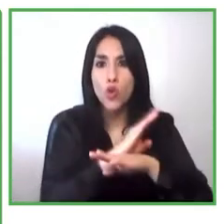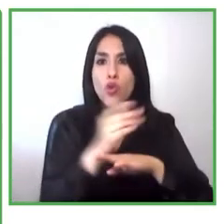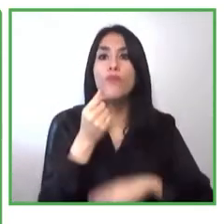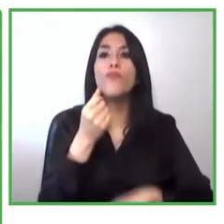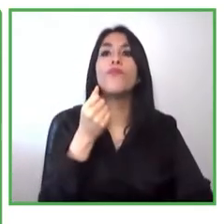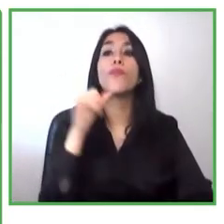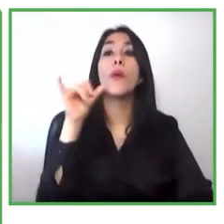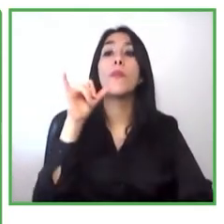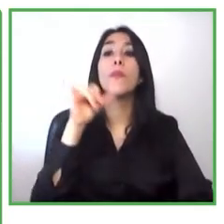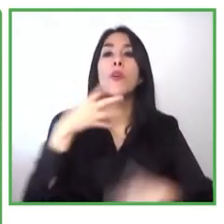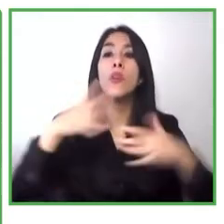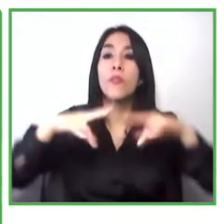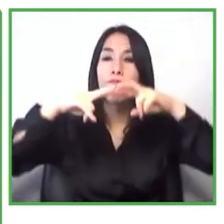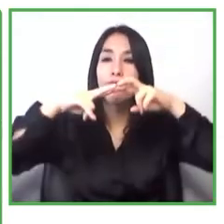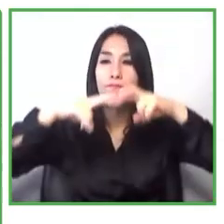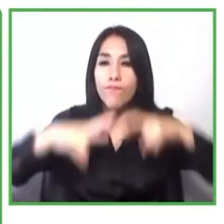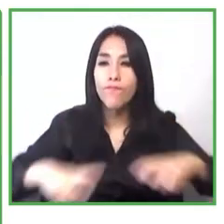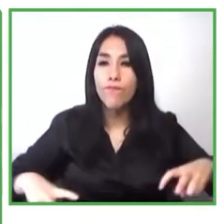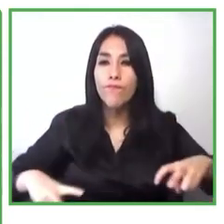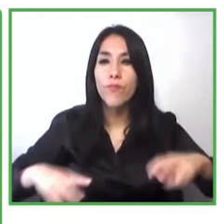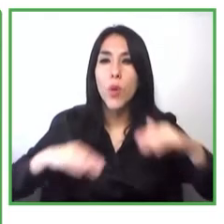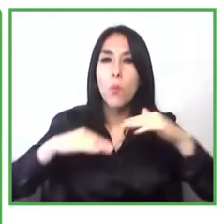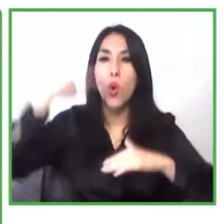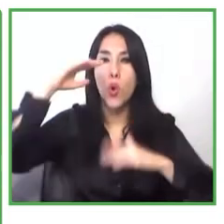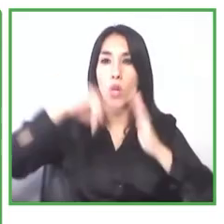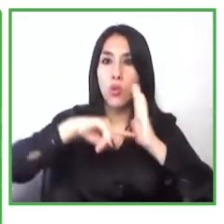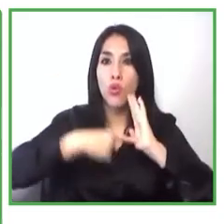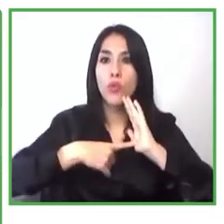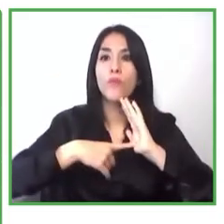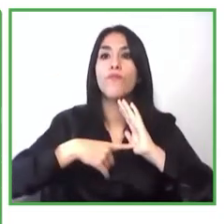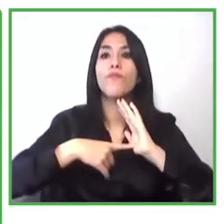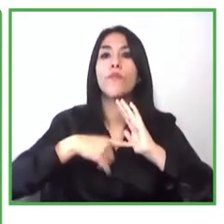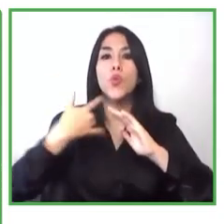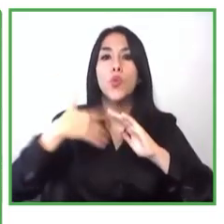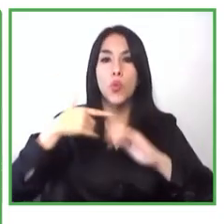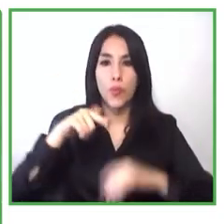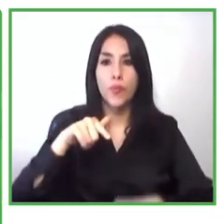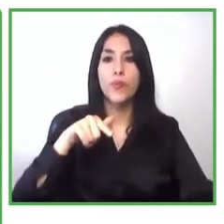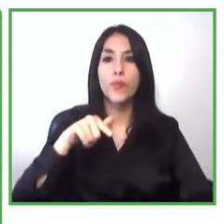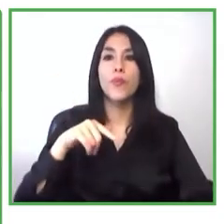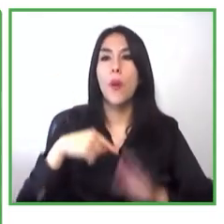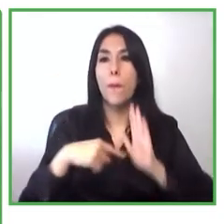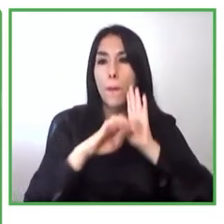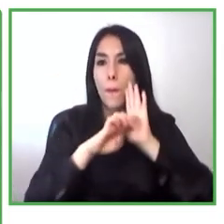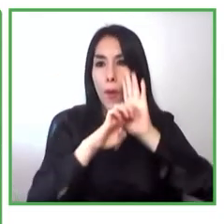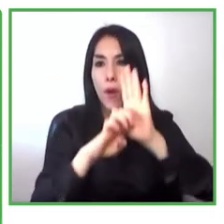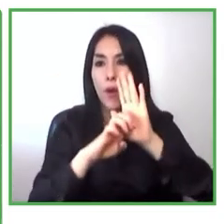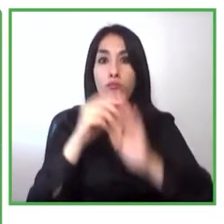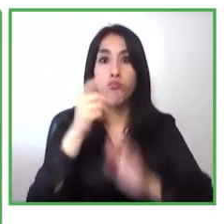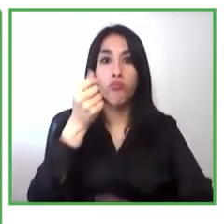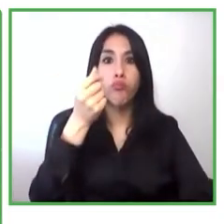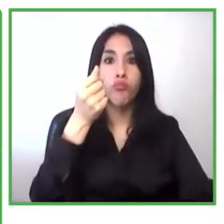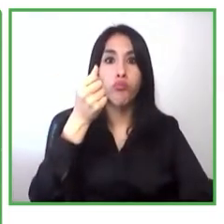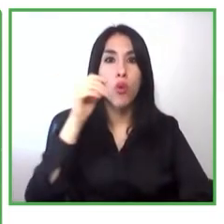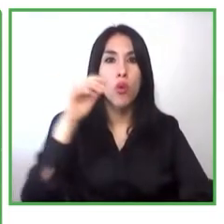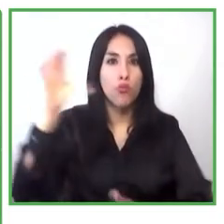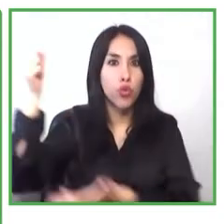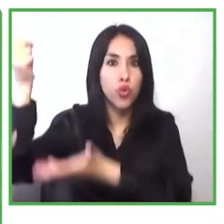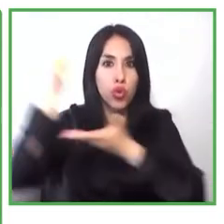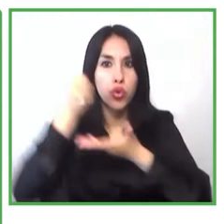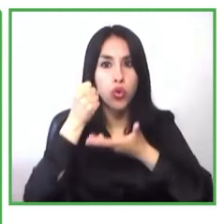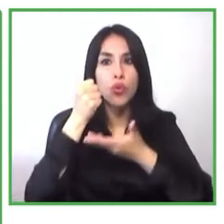sofisticadas como los fondos de garantías y otros que permitan apalancar la llegada al sistema financiero de estas ideas de